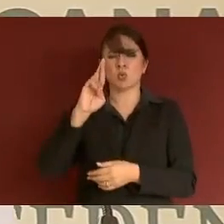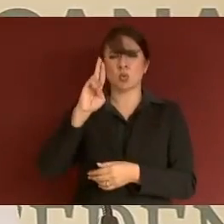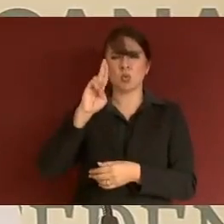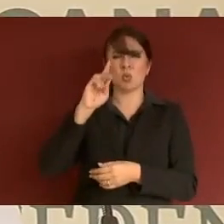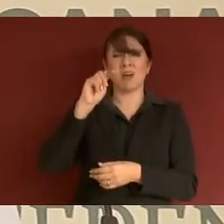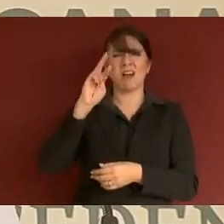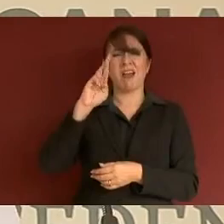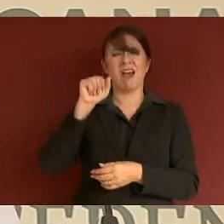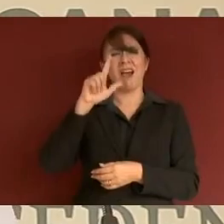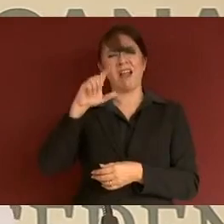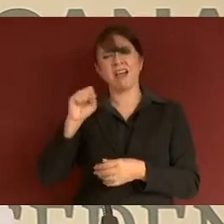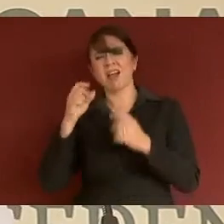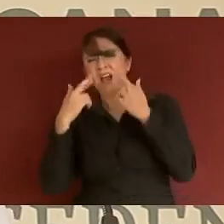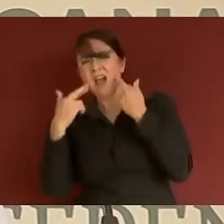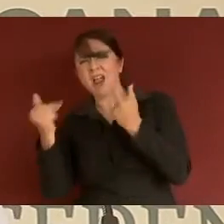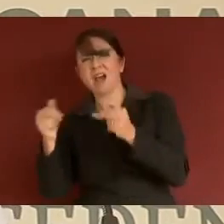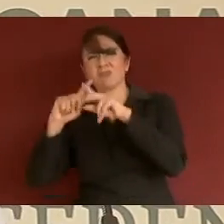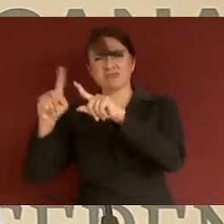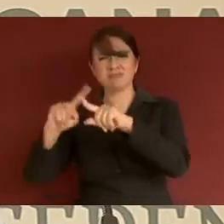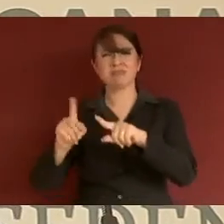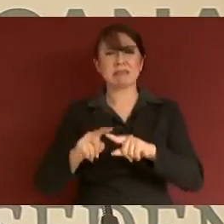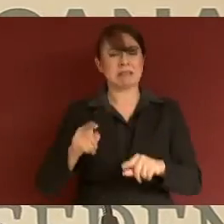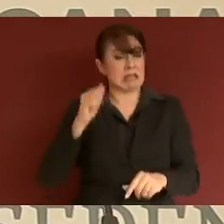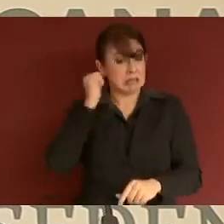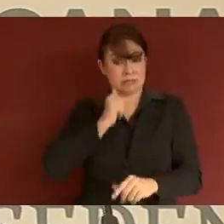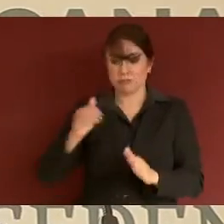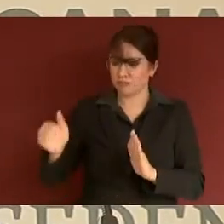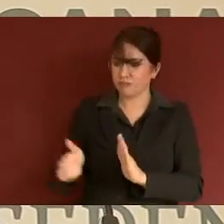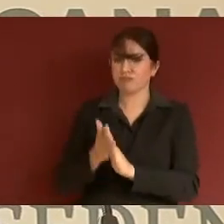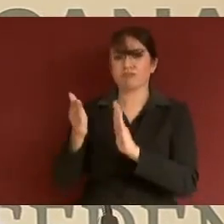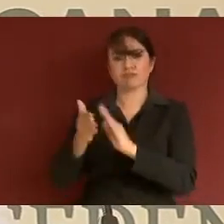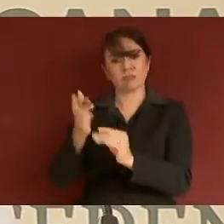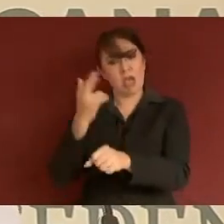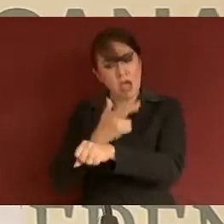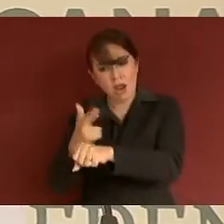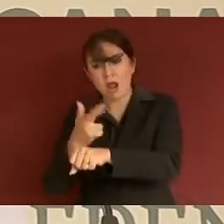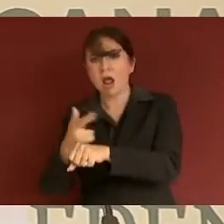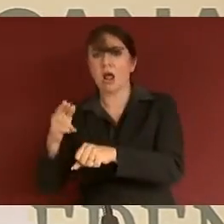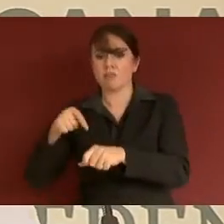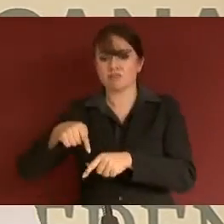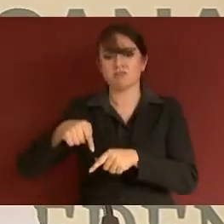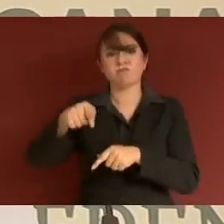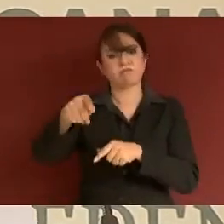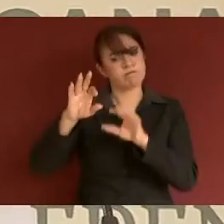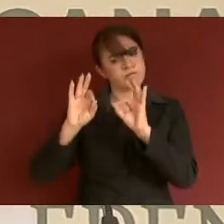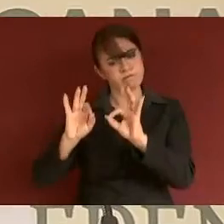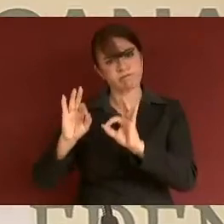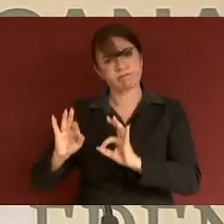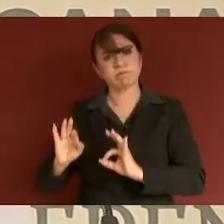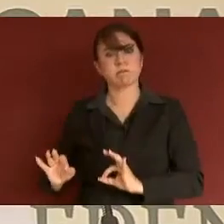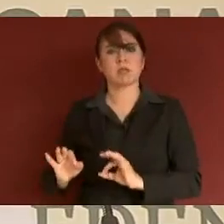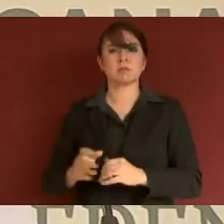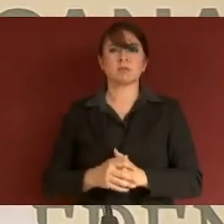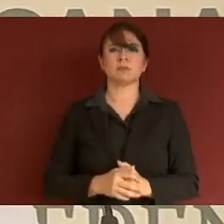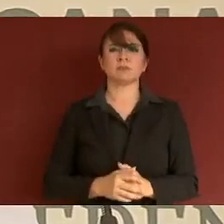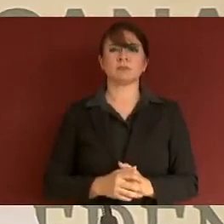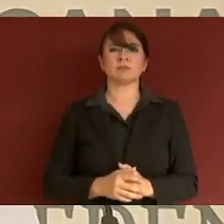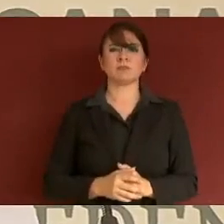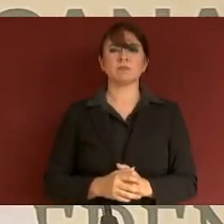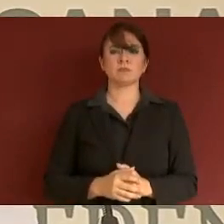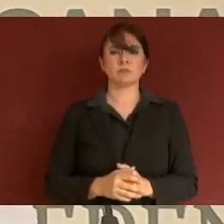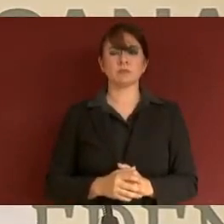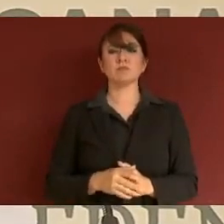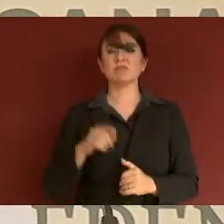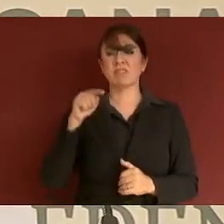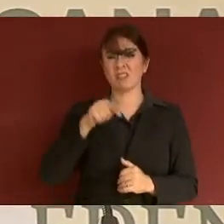damos mantenimiento constante y es un servicio para la población muy importante. En total, esta obra va a